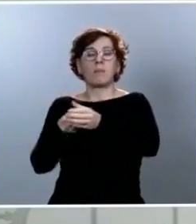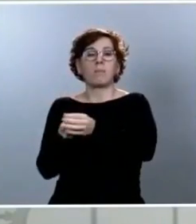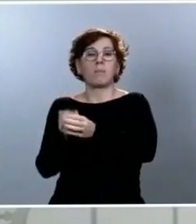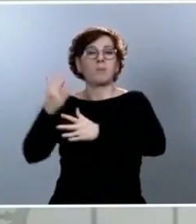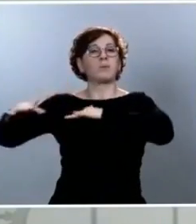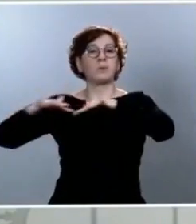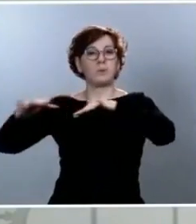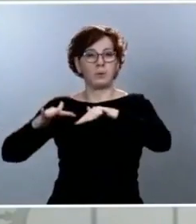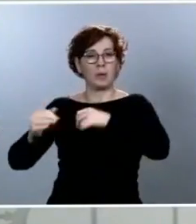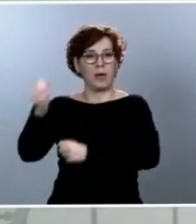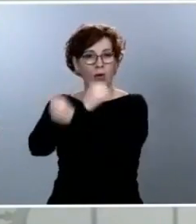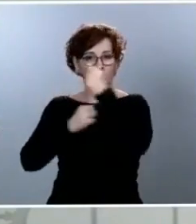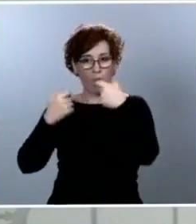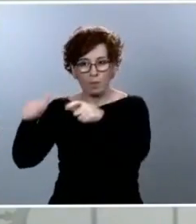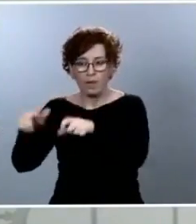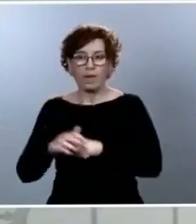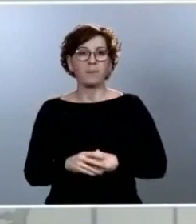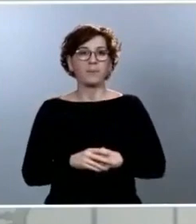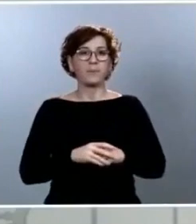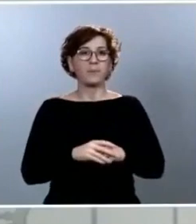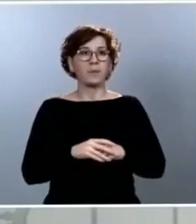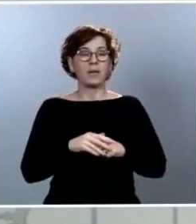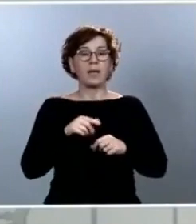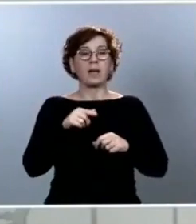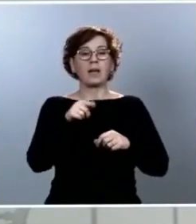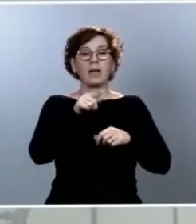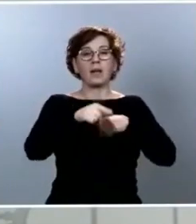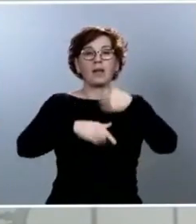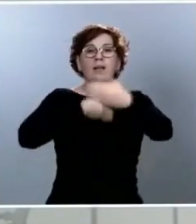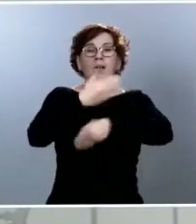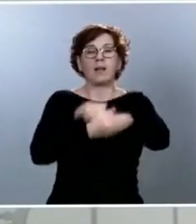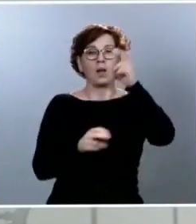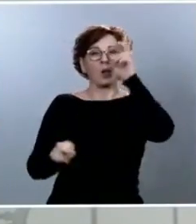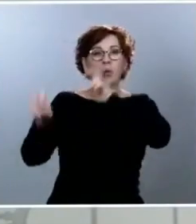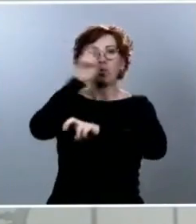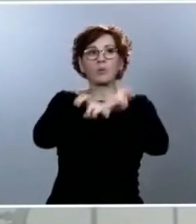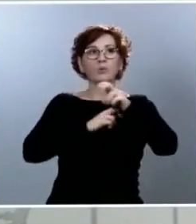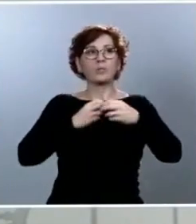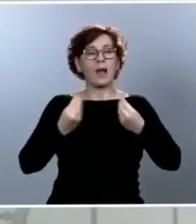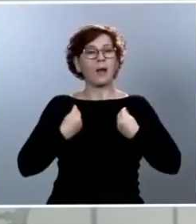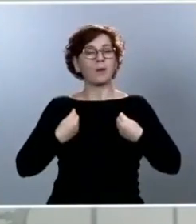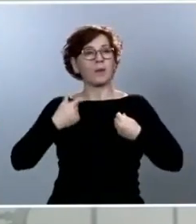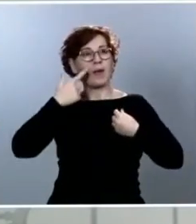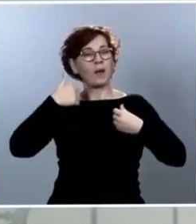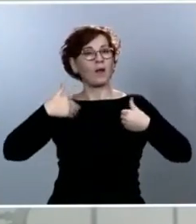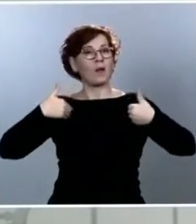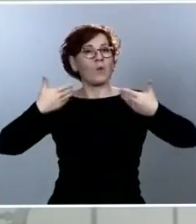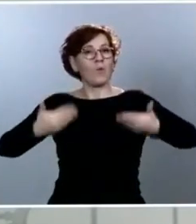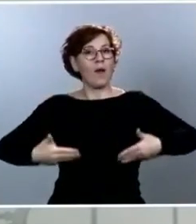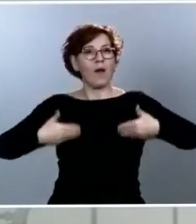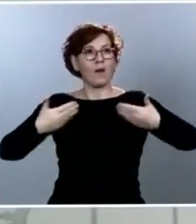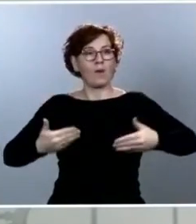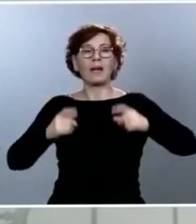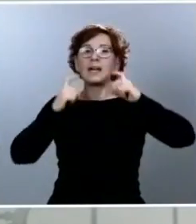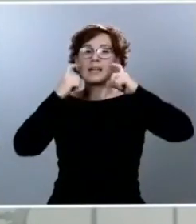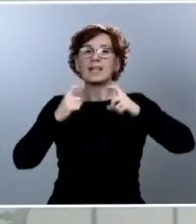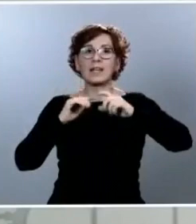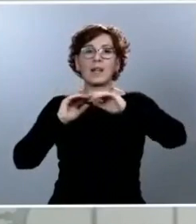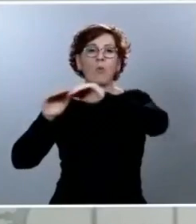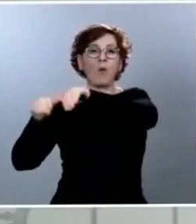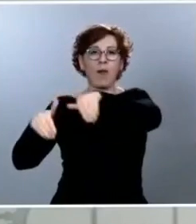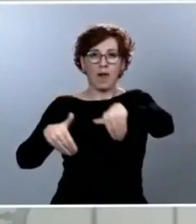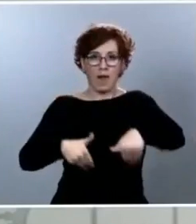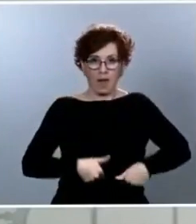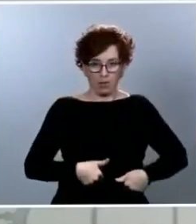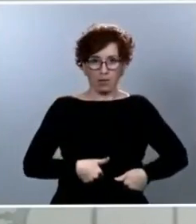a esa nueva normalidad en nuestra cotidianidad por parte de los ciudadanos en su día a día, en sus hogares. Esta es un poco la filosofía